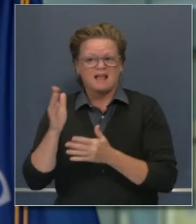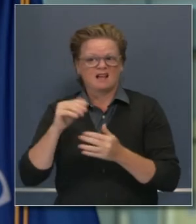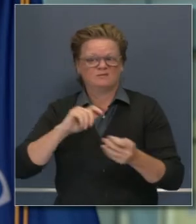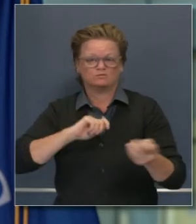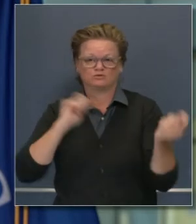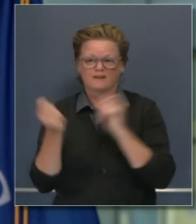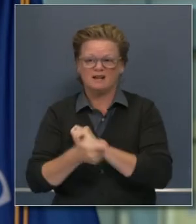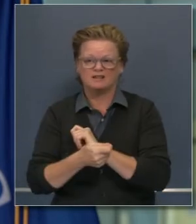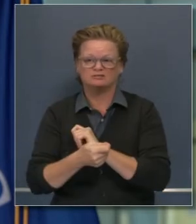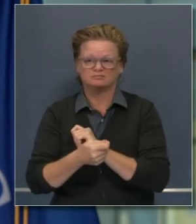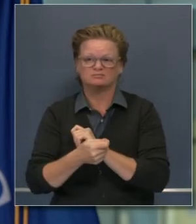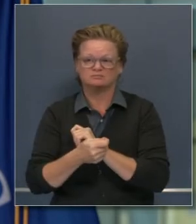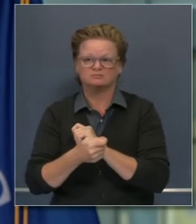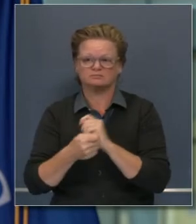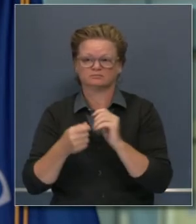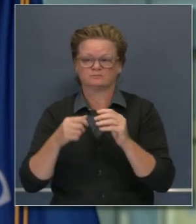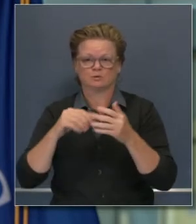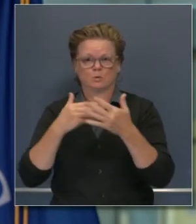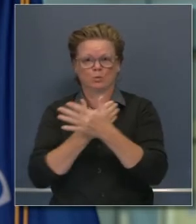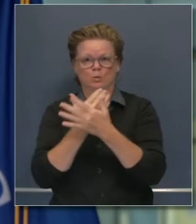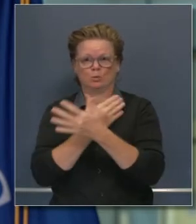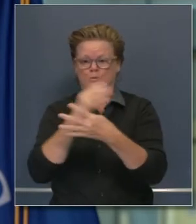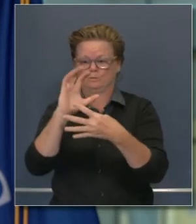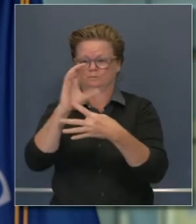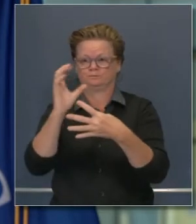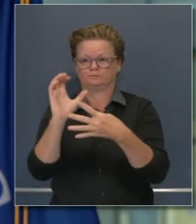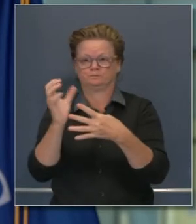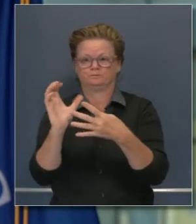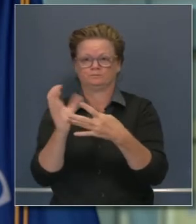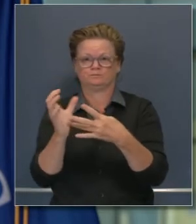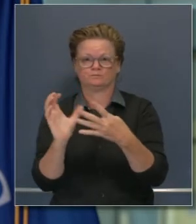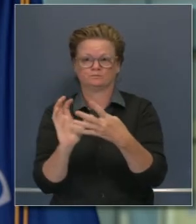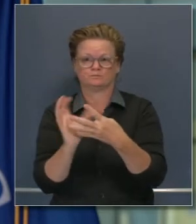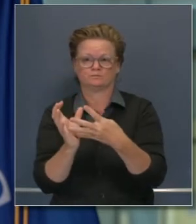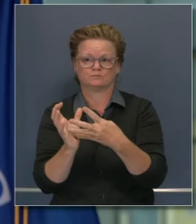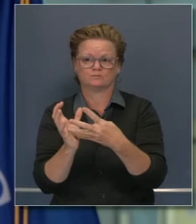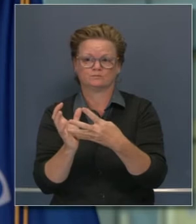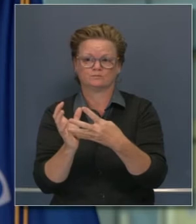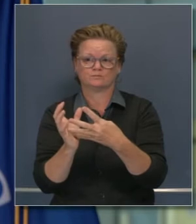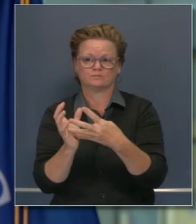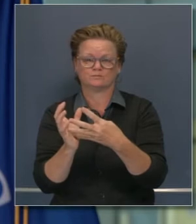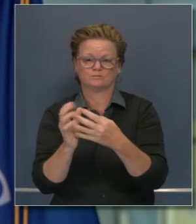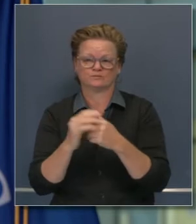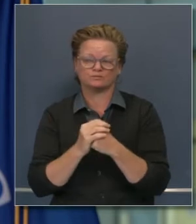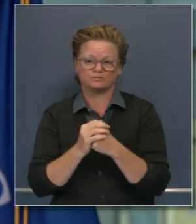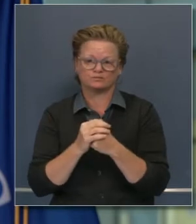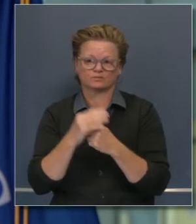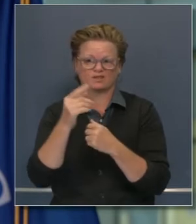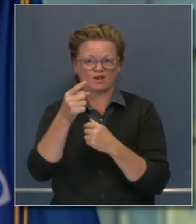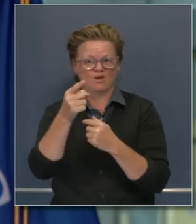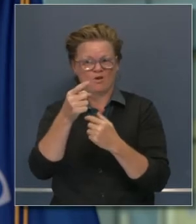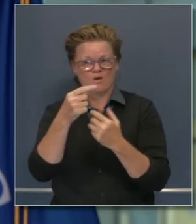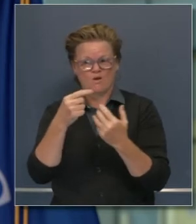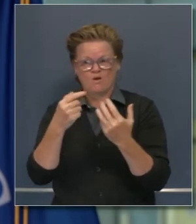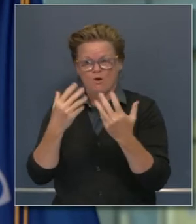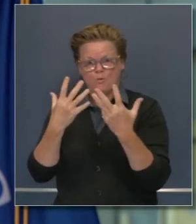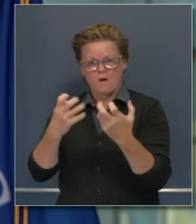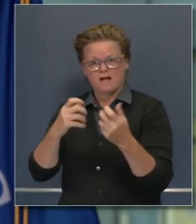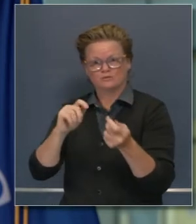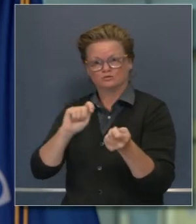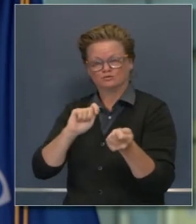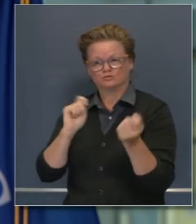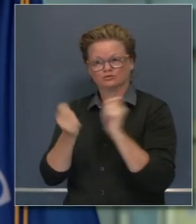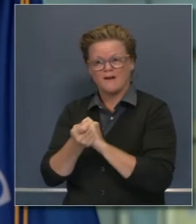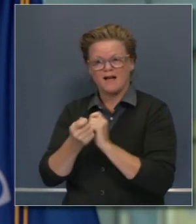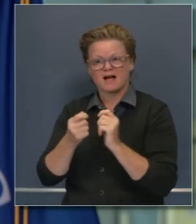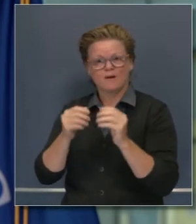semana hemos difundido nuevas pautas para los niveles. Una de las cosas más esenciales e importantes que podemos hacer al modificar nuestras órdenes de